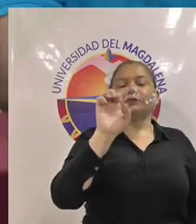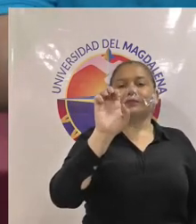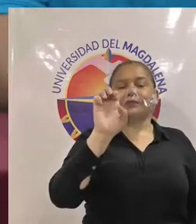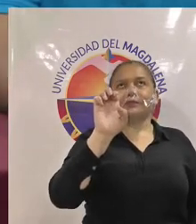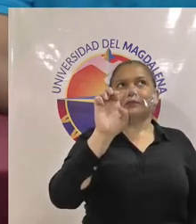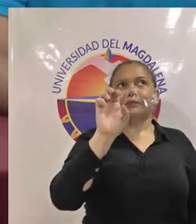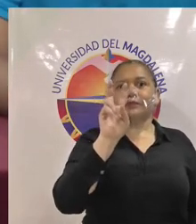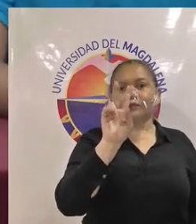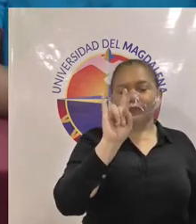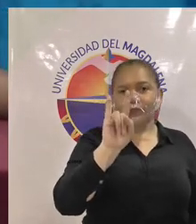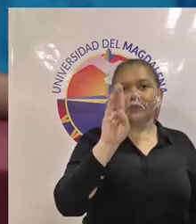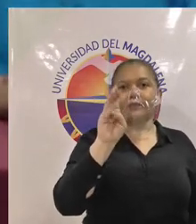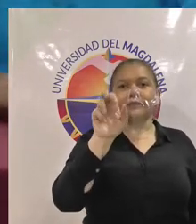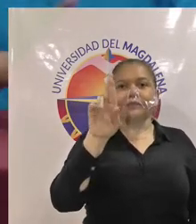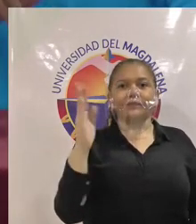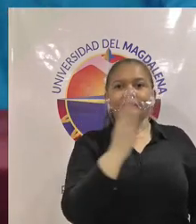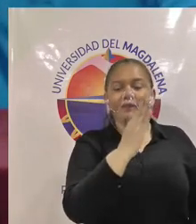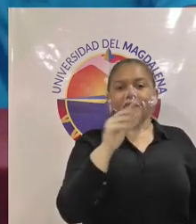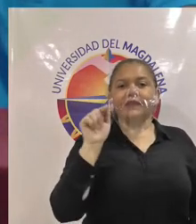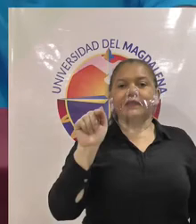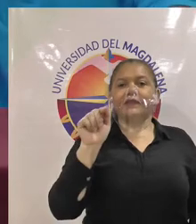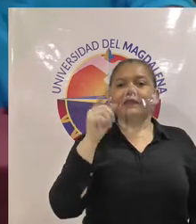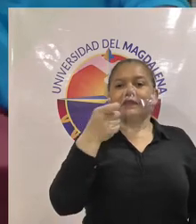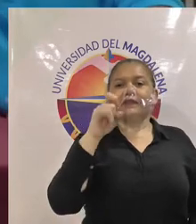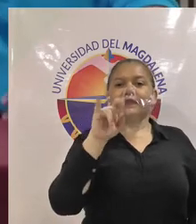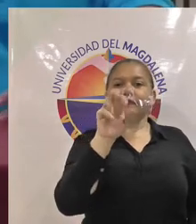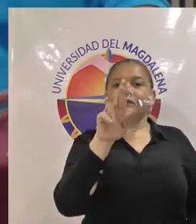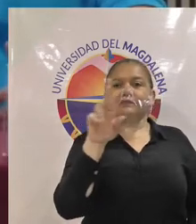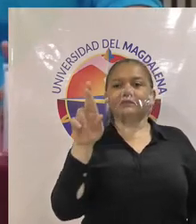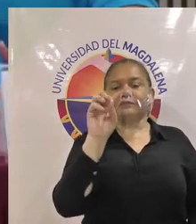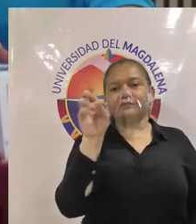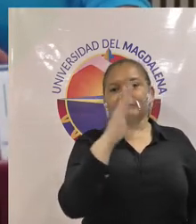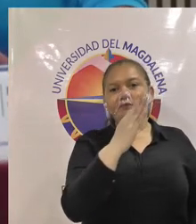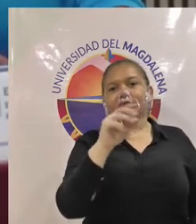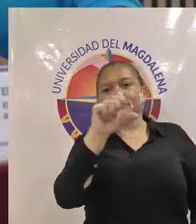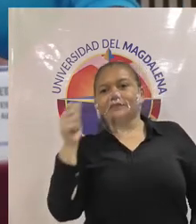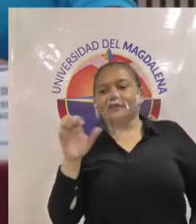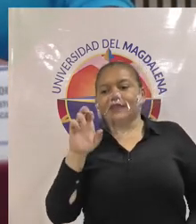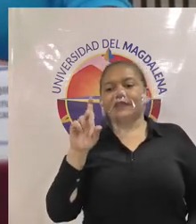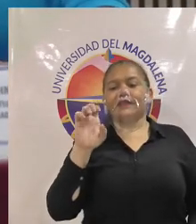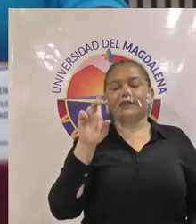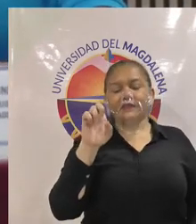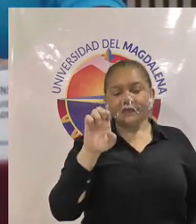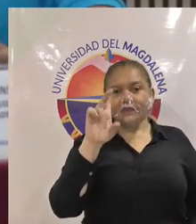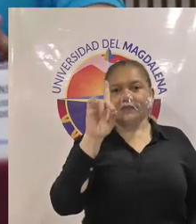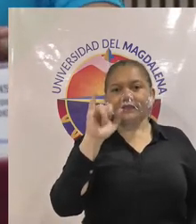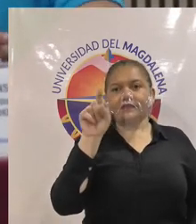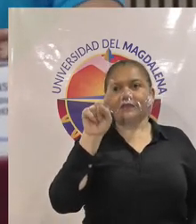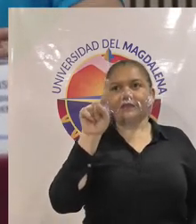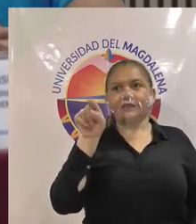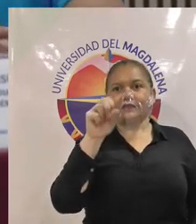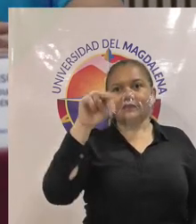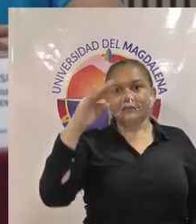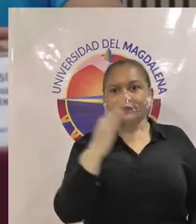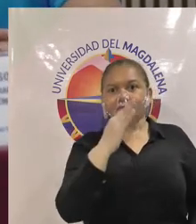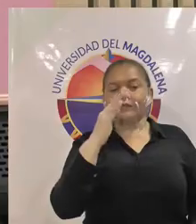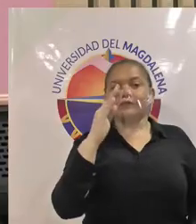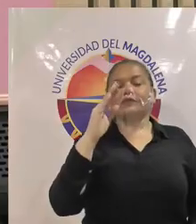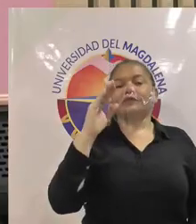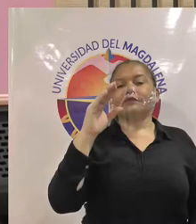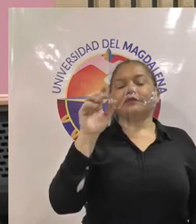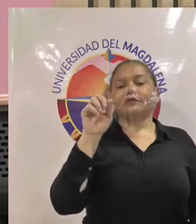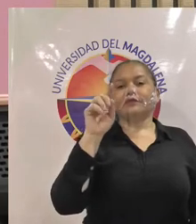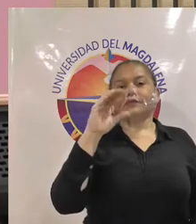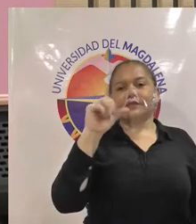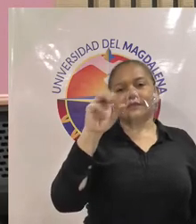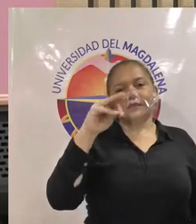candidato principal y Edinson de Campos Salas candidato suplente señores las reglas de juego ya las conocen sin